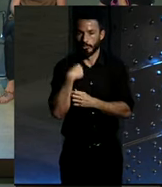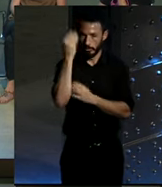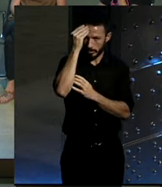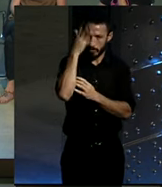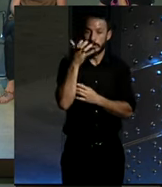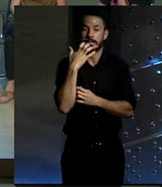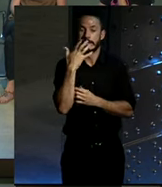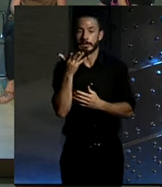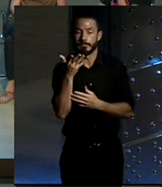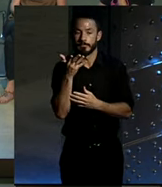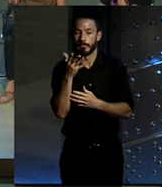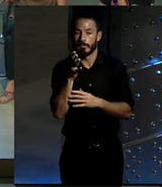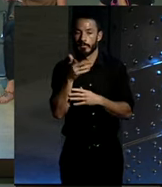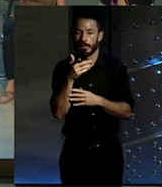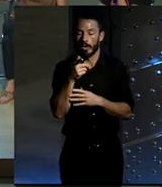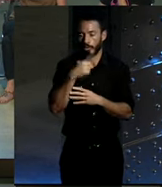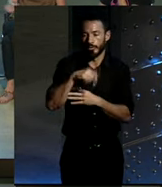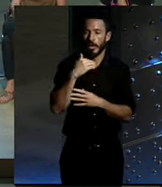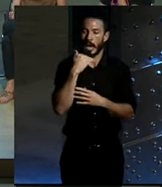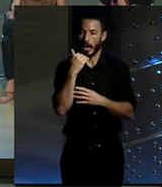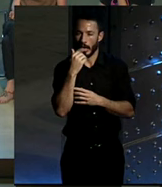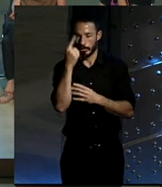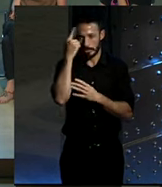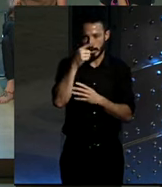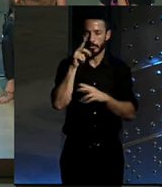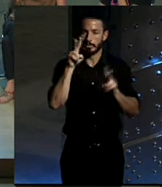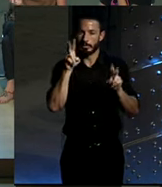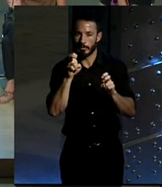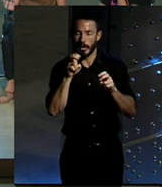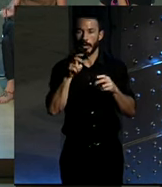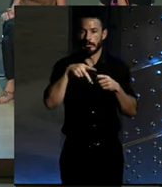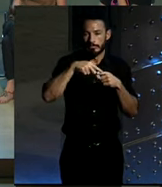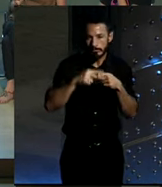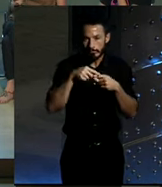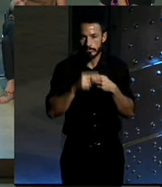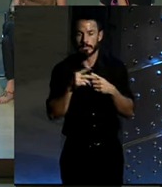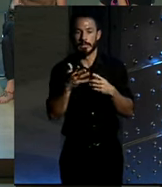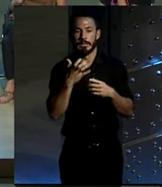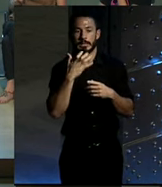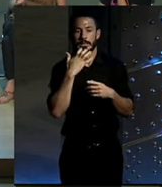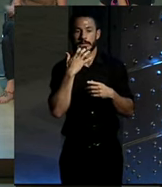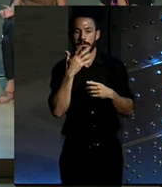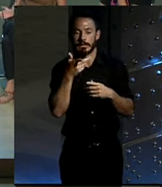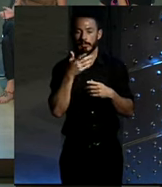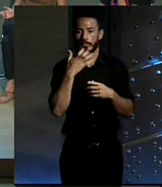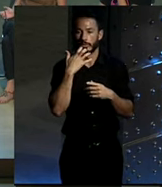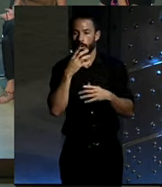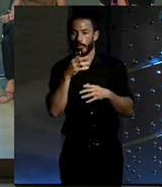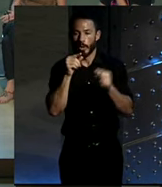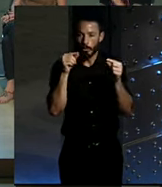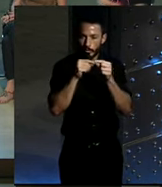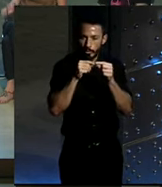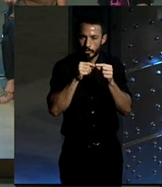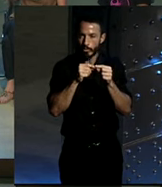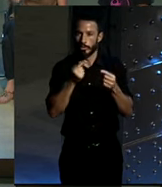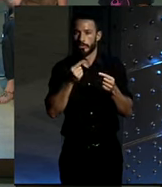Tenemos unos pequeños conocimientos dentro del tema es complicado, lo que se puede estropear son puntos de soldadura, que es ponerle otro